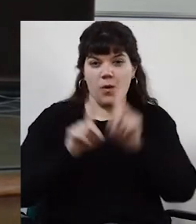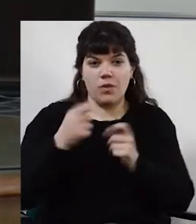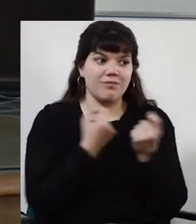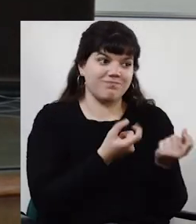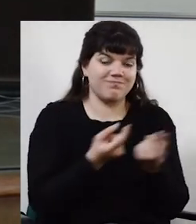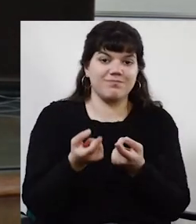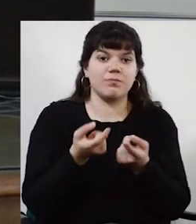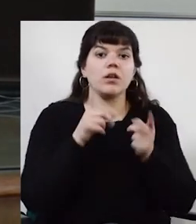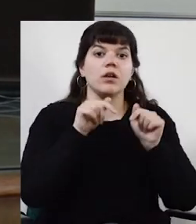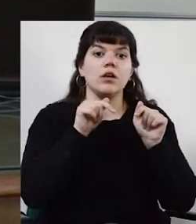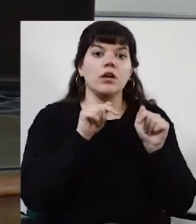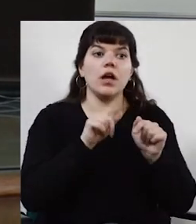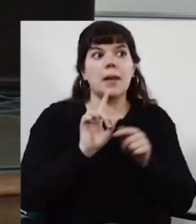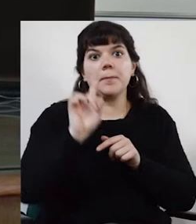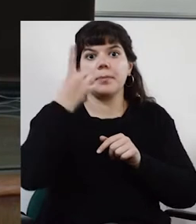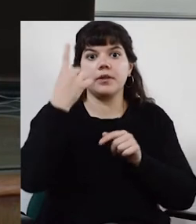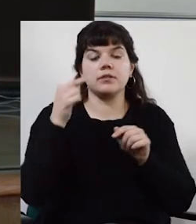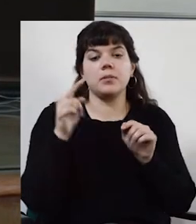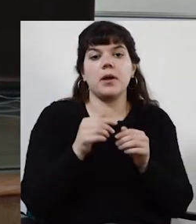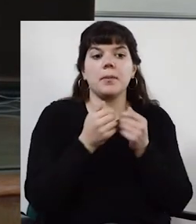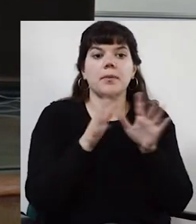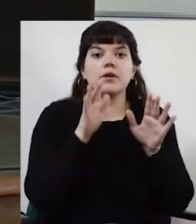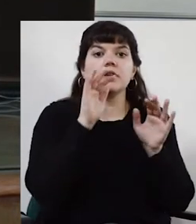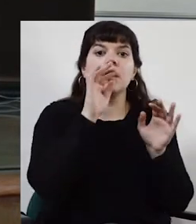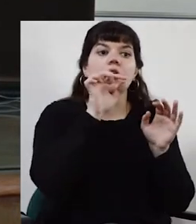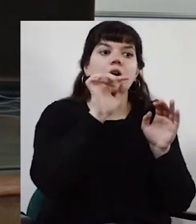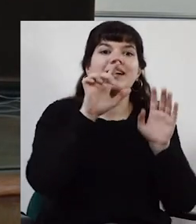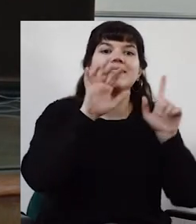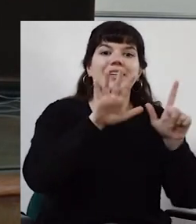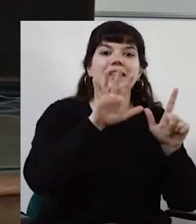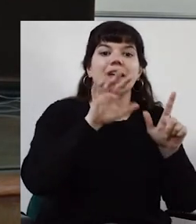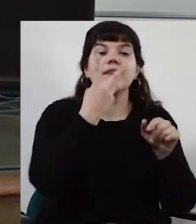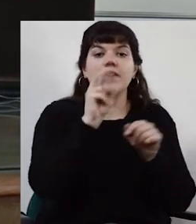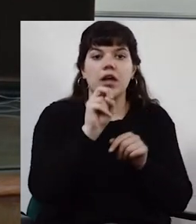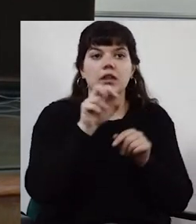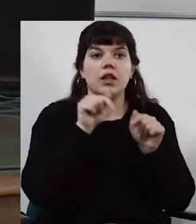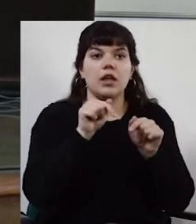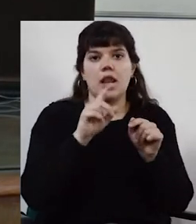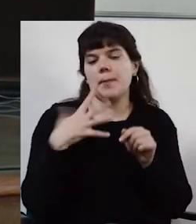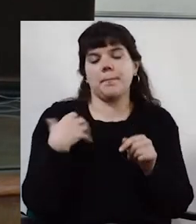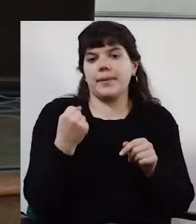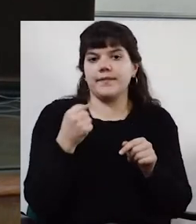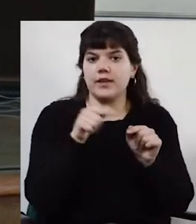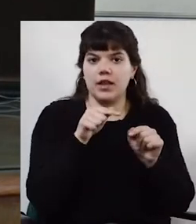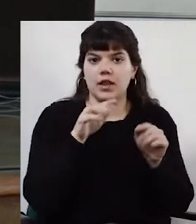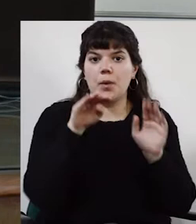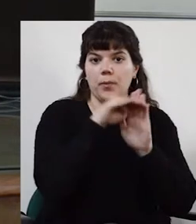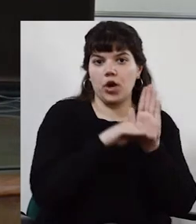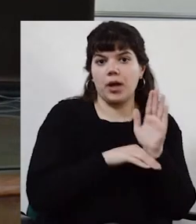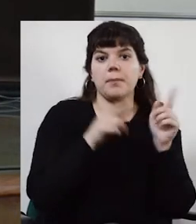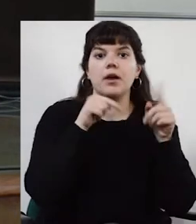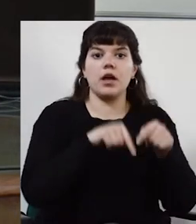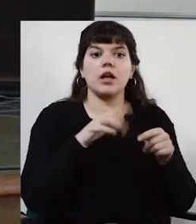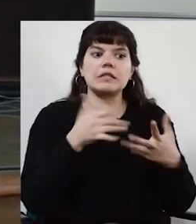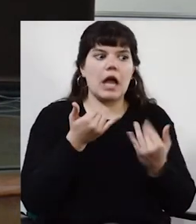Principalmente se usa el ESCALA, ¿sí? Y el programa 720 son como los favoritos. Los